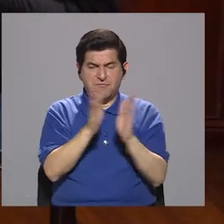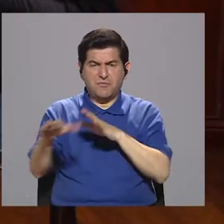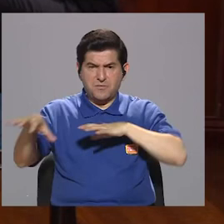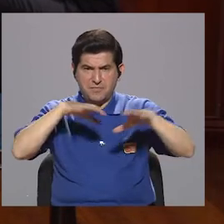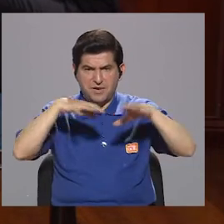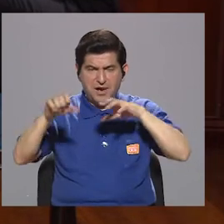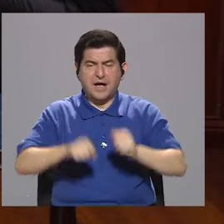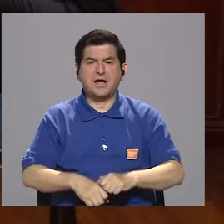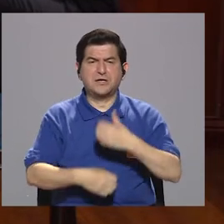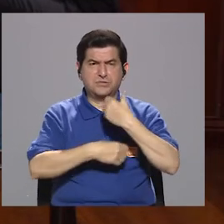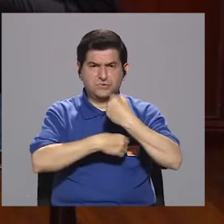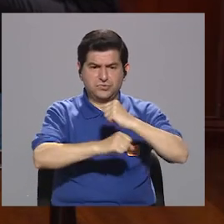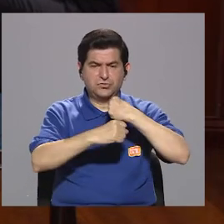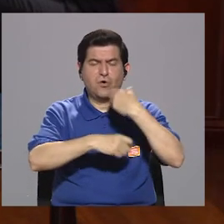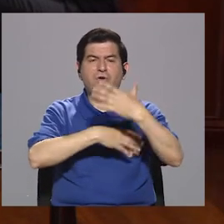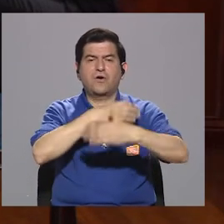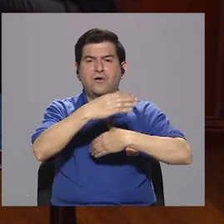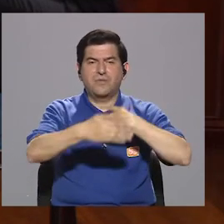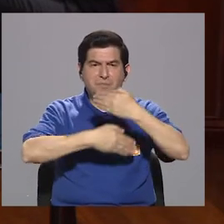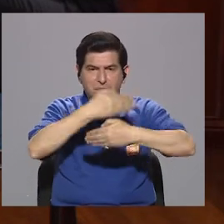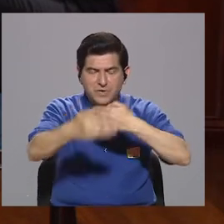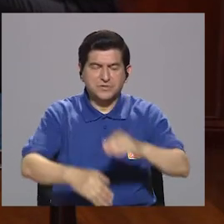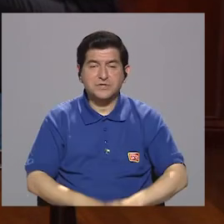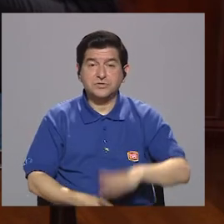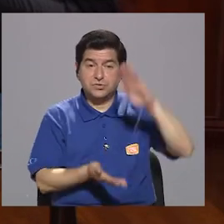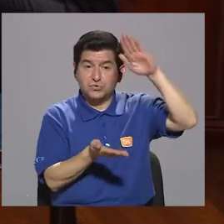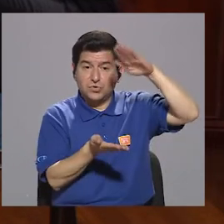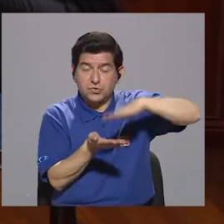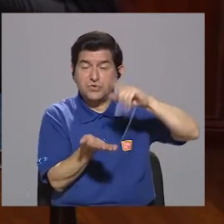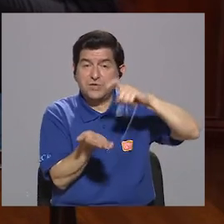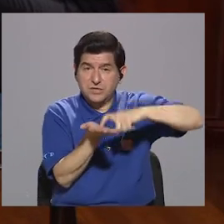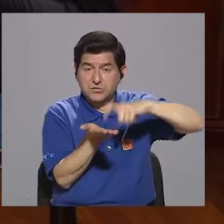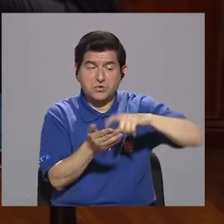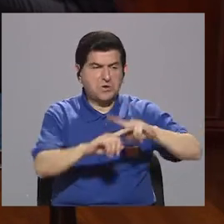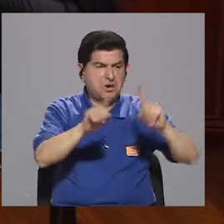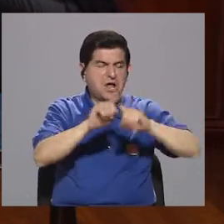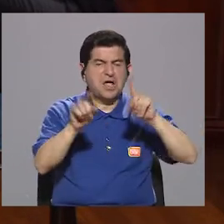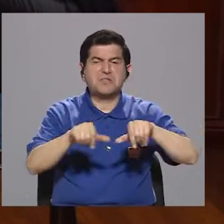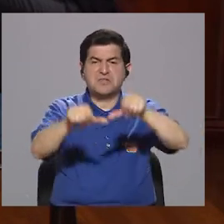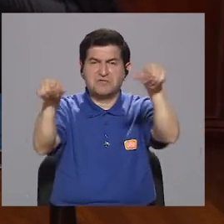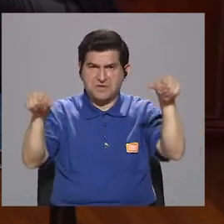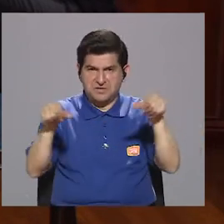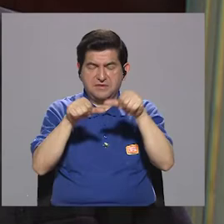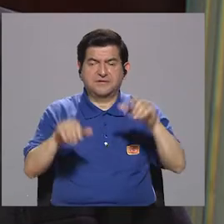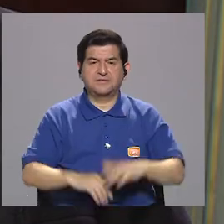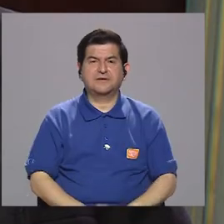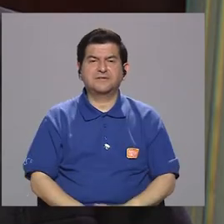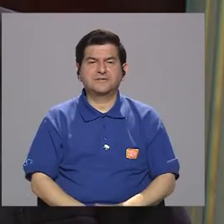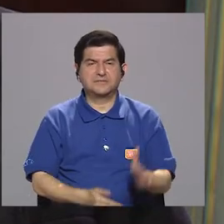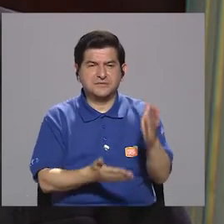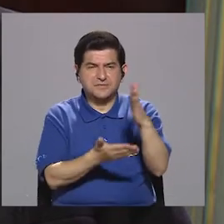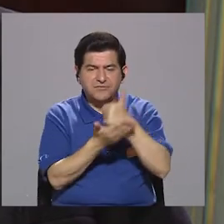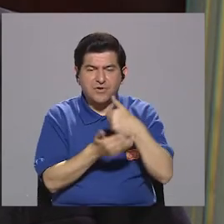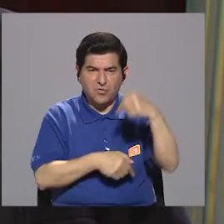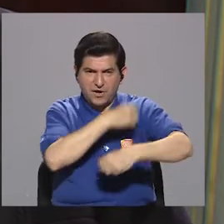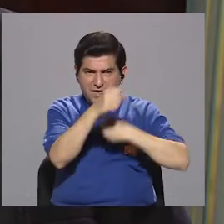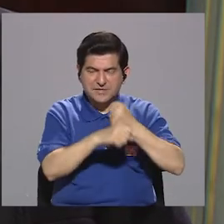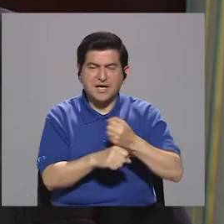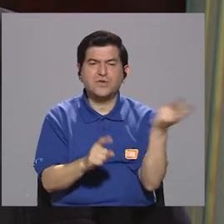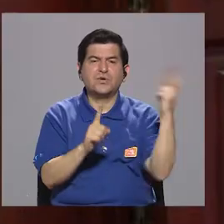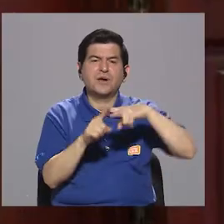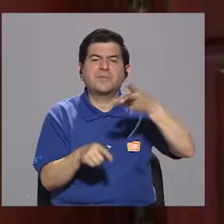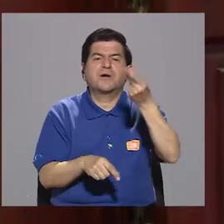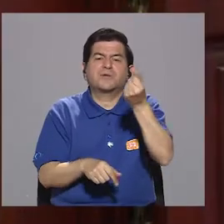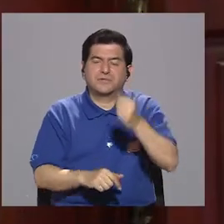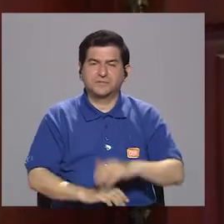son las acciones que la municipalidad va a tomar para poder bajar la morosidad en esa y en otras tasas municipales. ¿Cuánto recaudó este año y cuánto ejecutó don